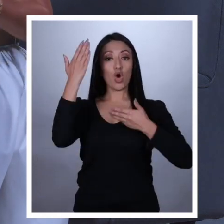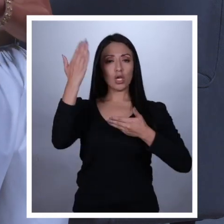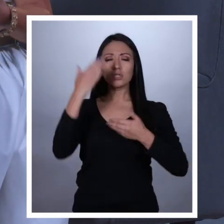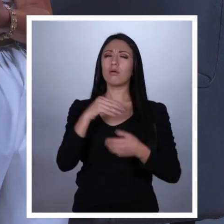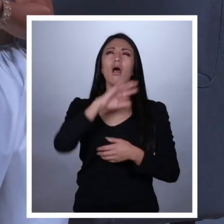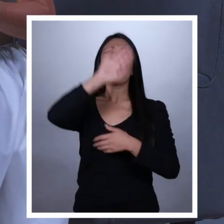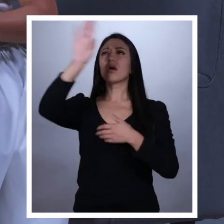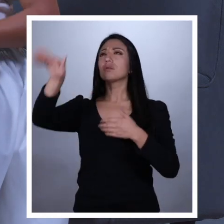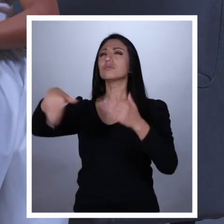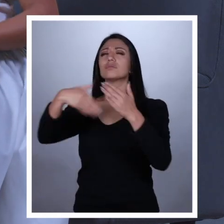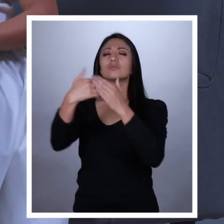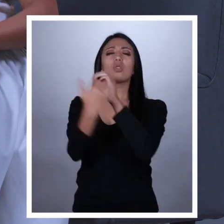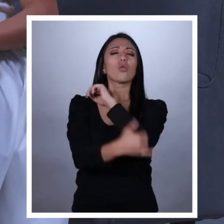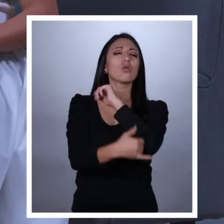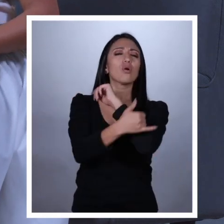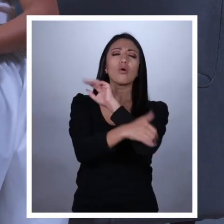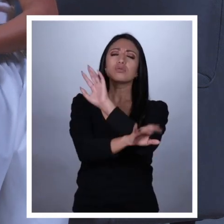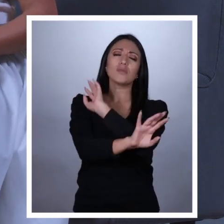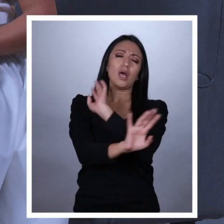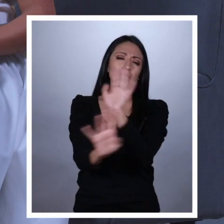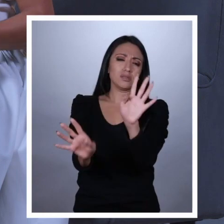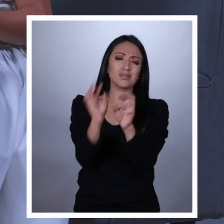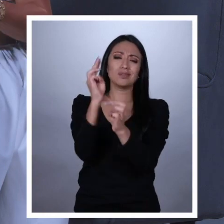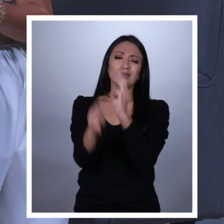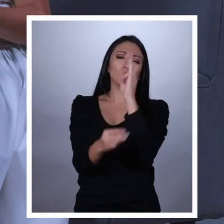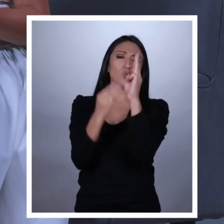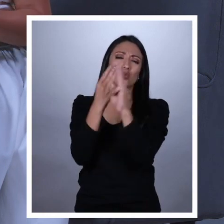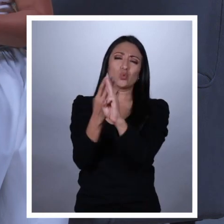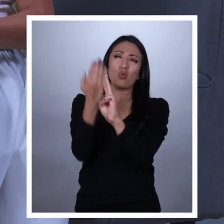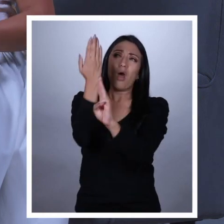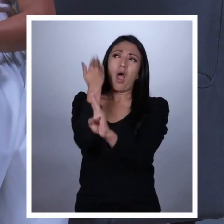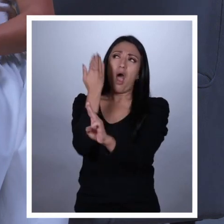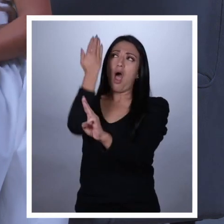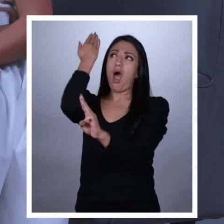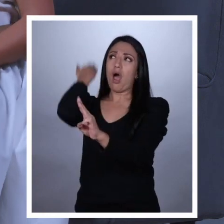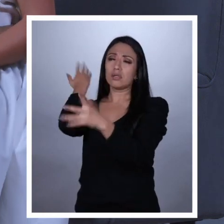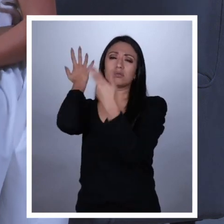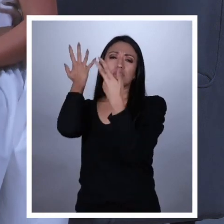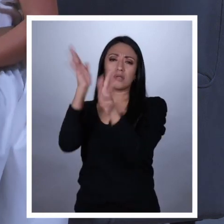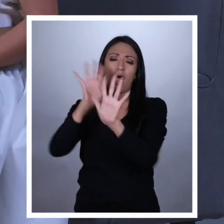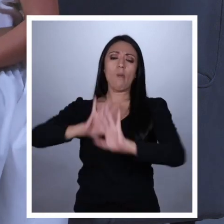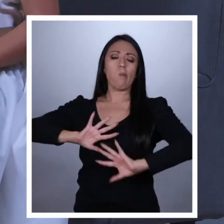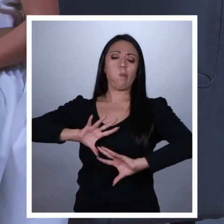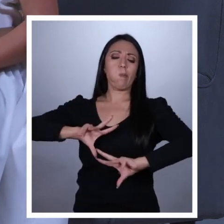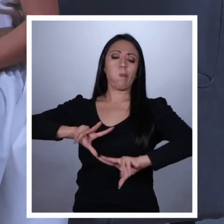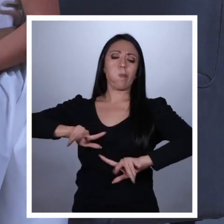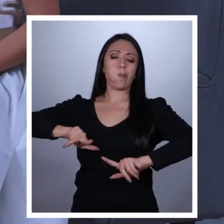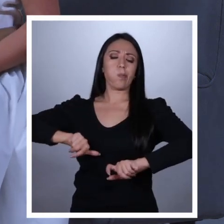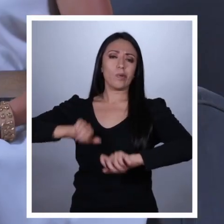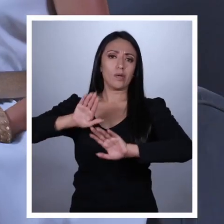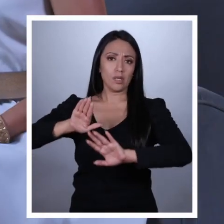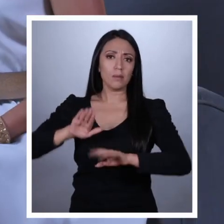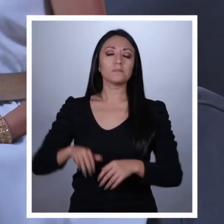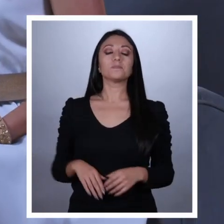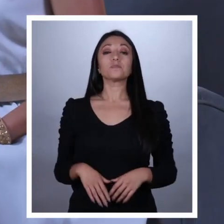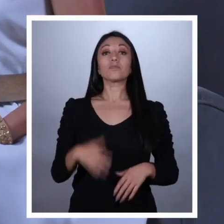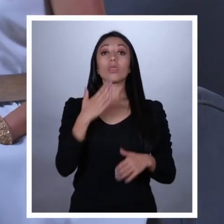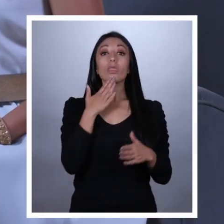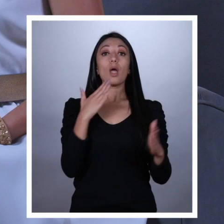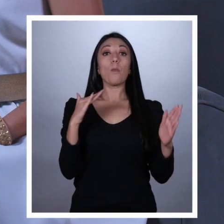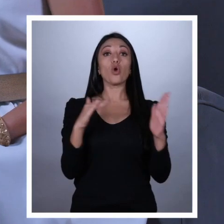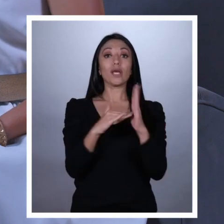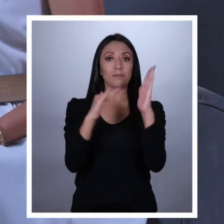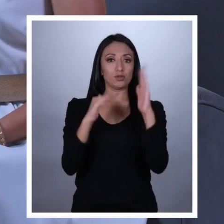en todos los países del mundo y comienza a veces desde antes de que los representantes lleguen al poder. Por ejemplo,